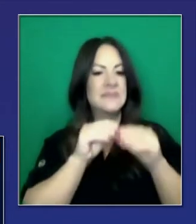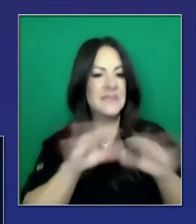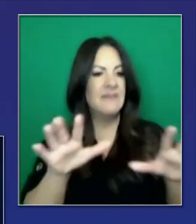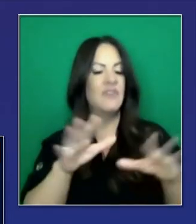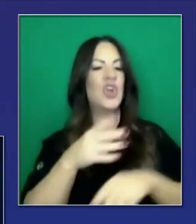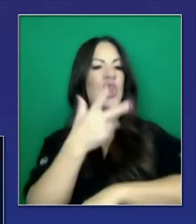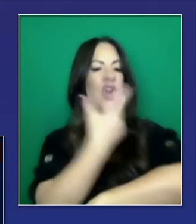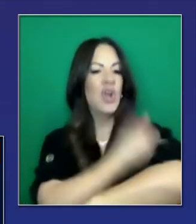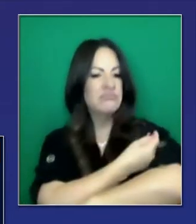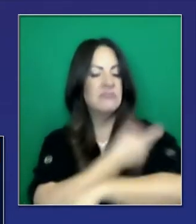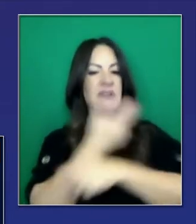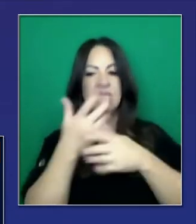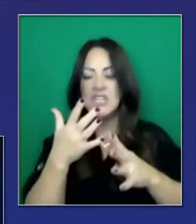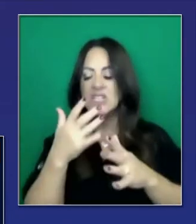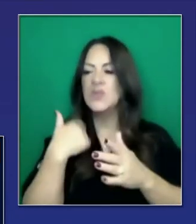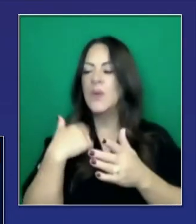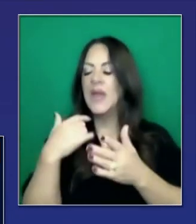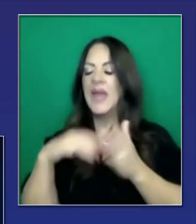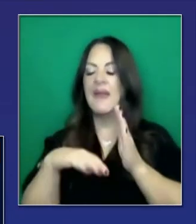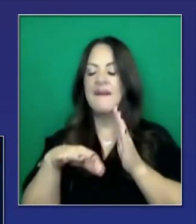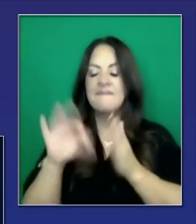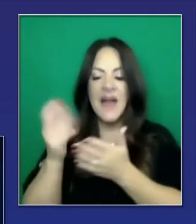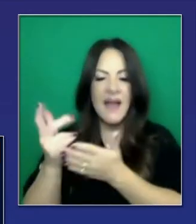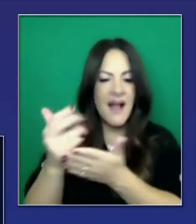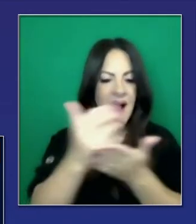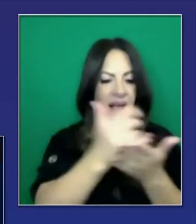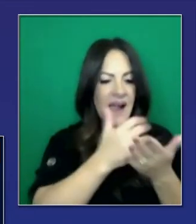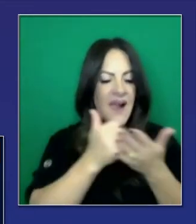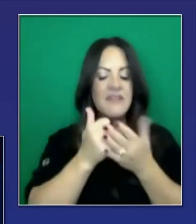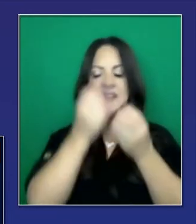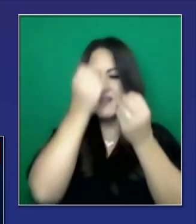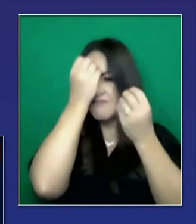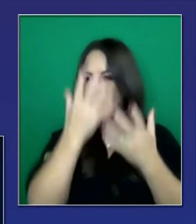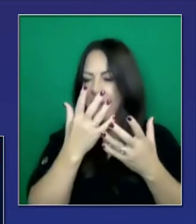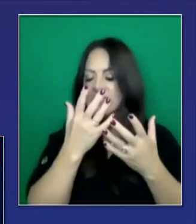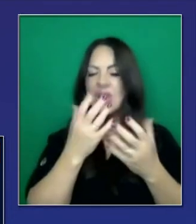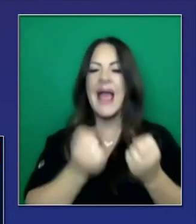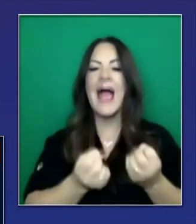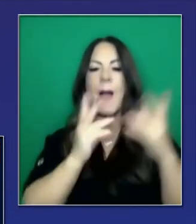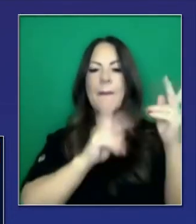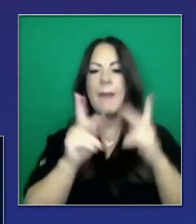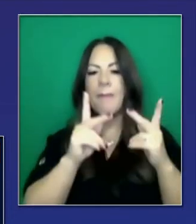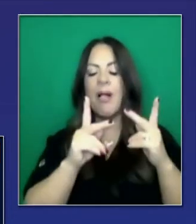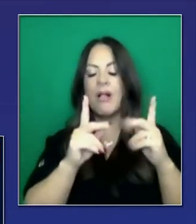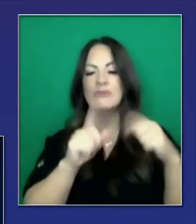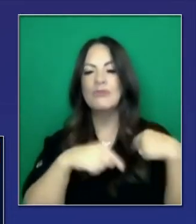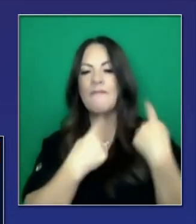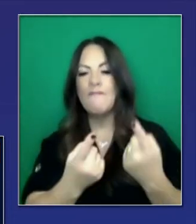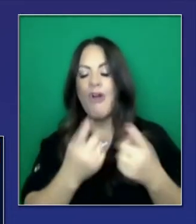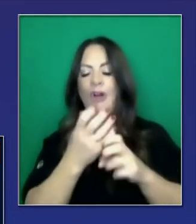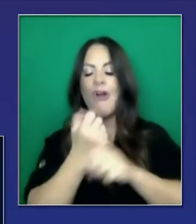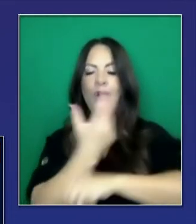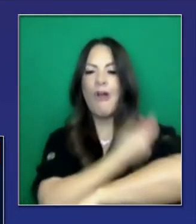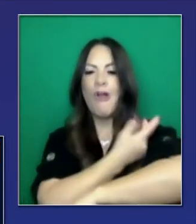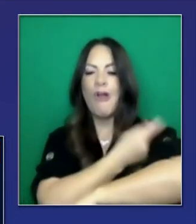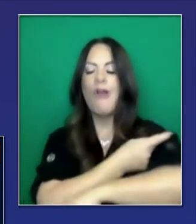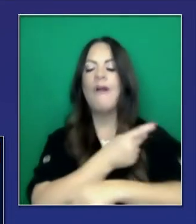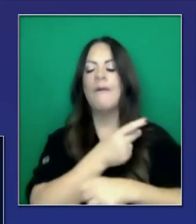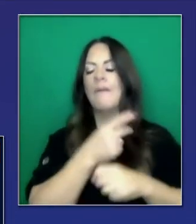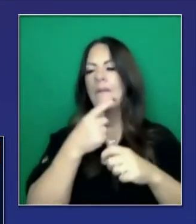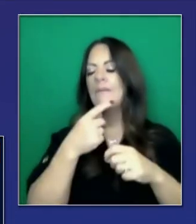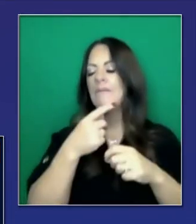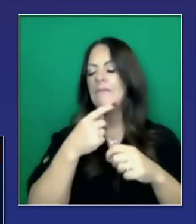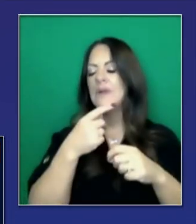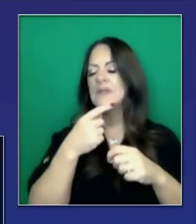de vacunas, llegando a más lugares más remotos del Estado. La distribución de